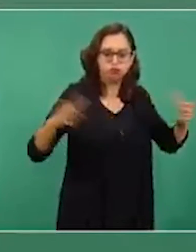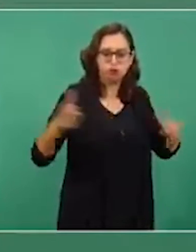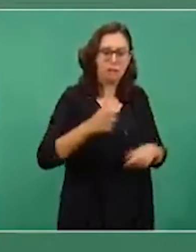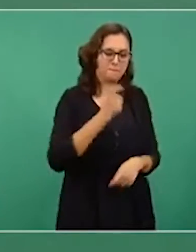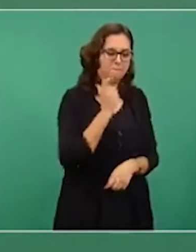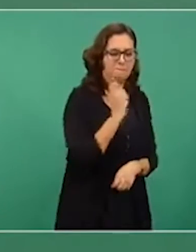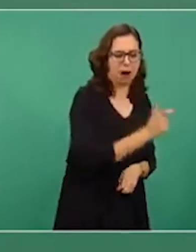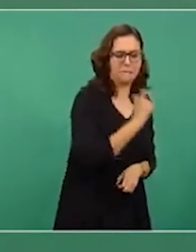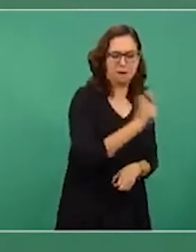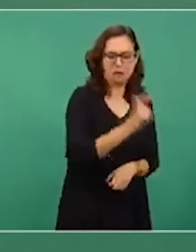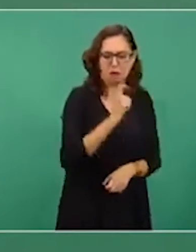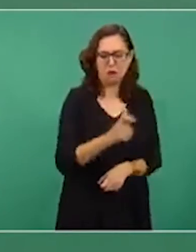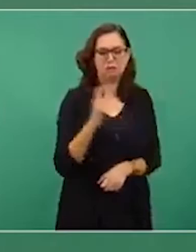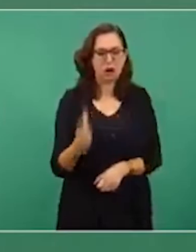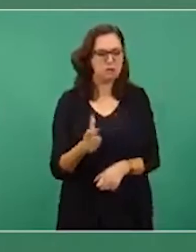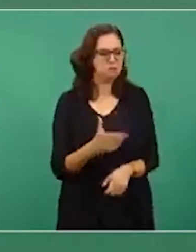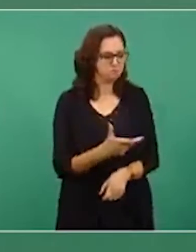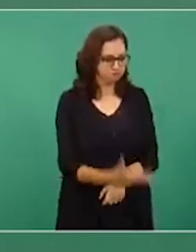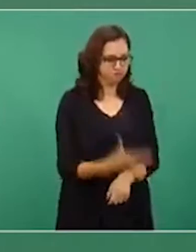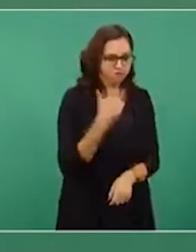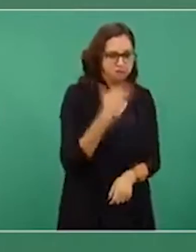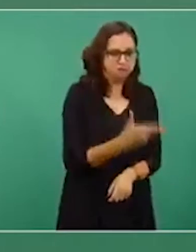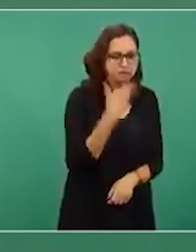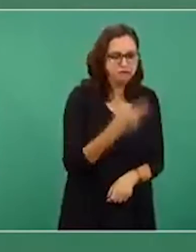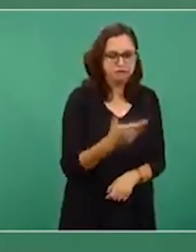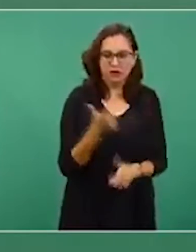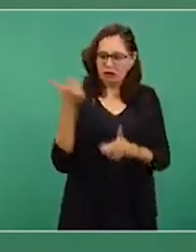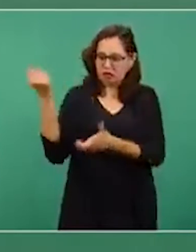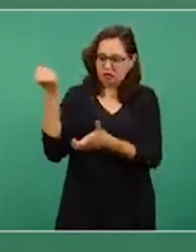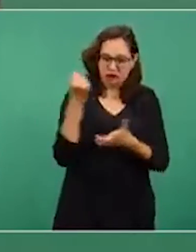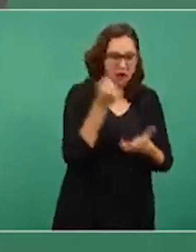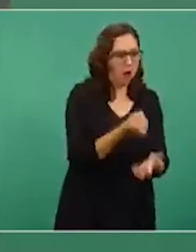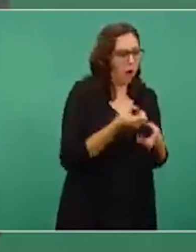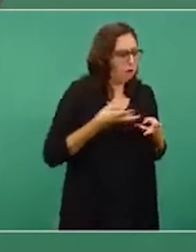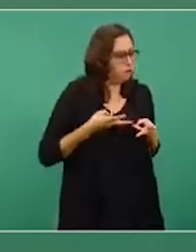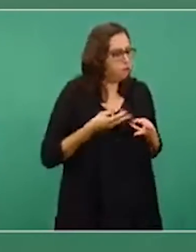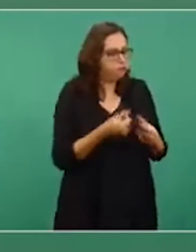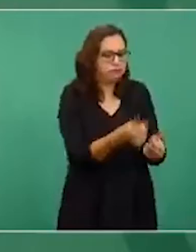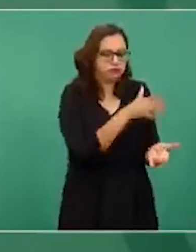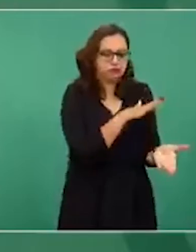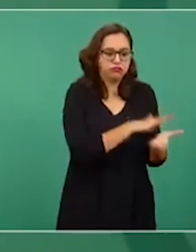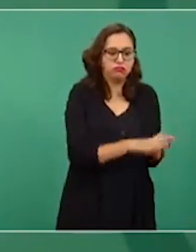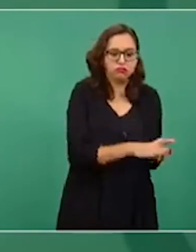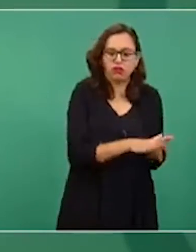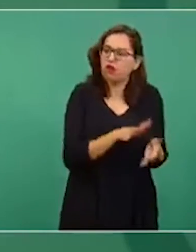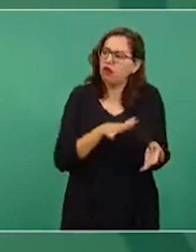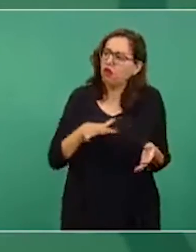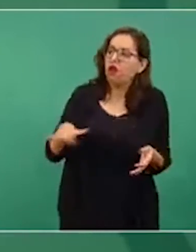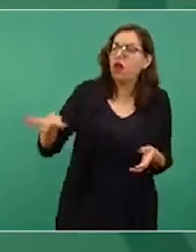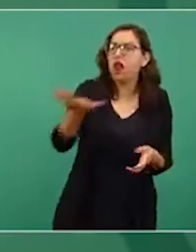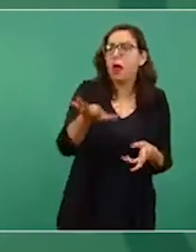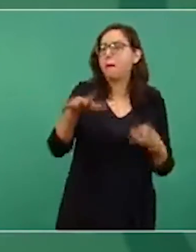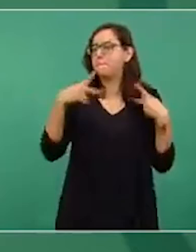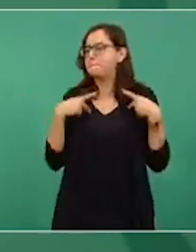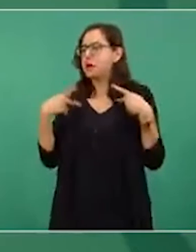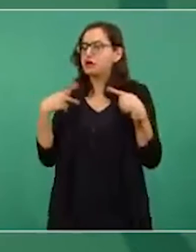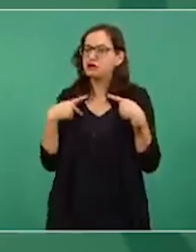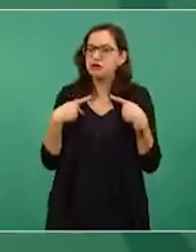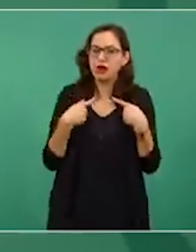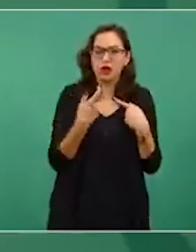¿Cuánto le llegaba a los campesinos?, ¿cuánto le llegaba a